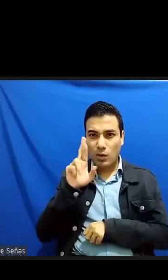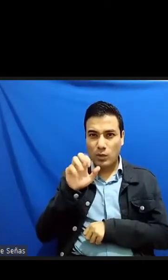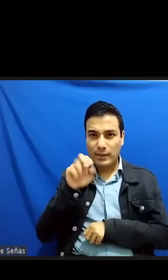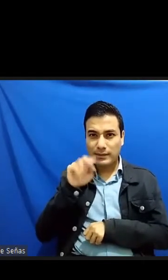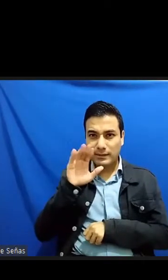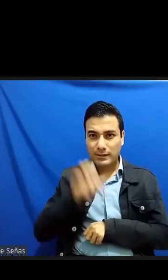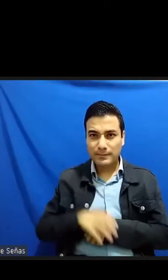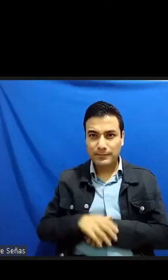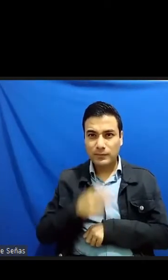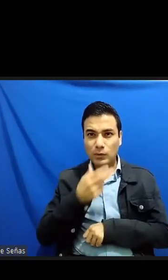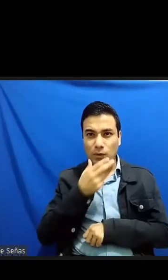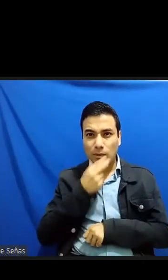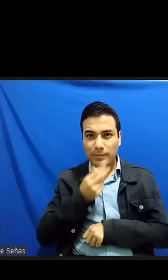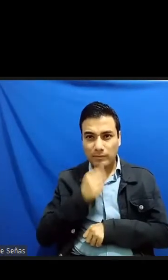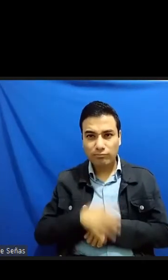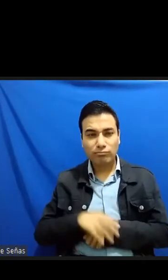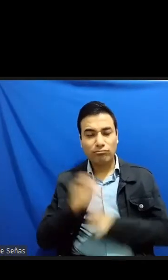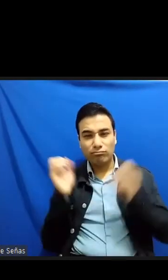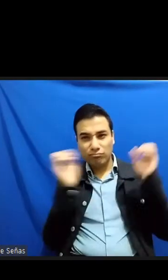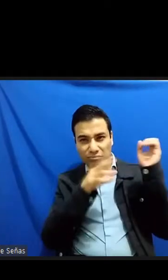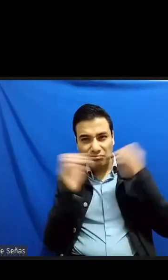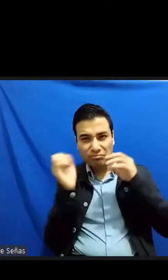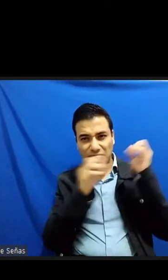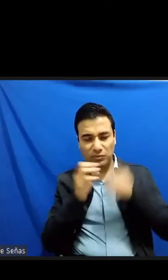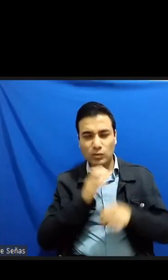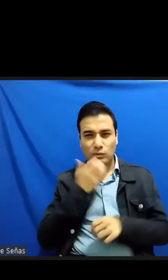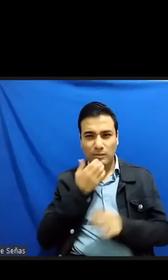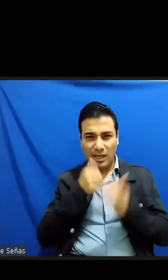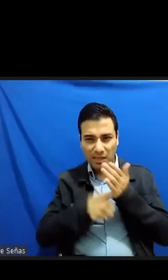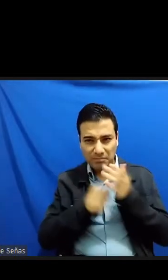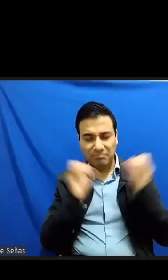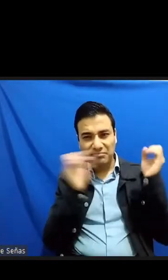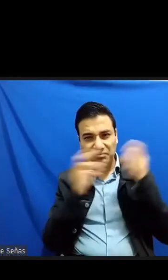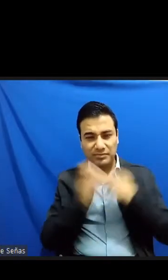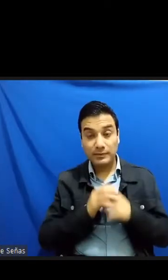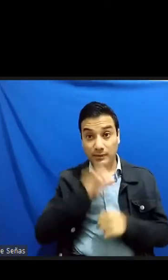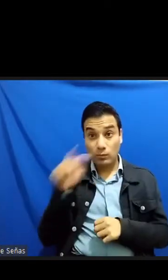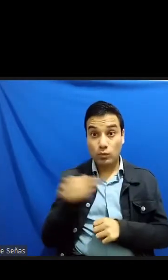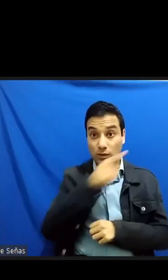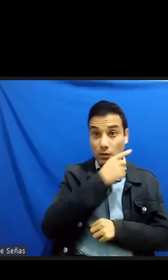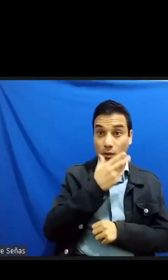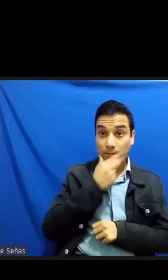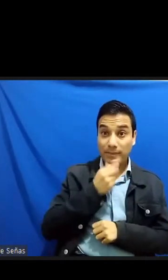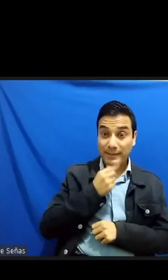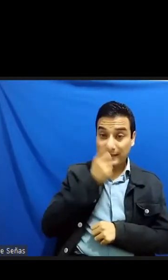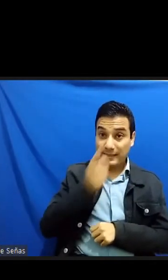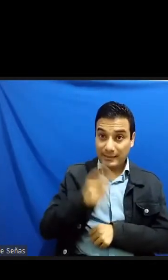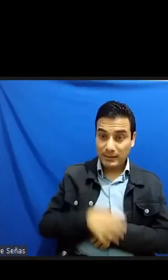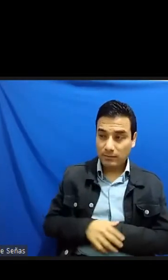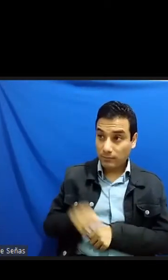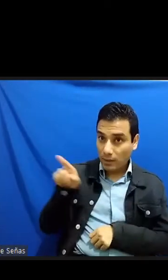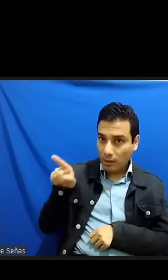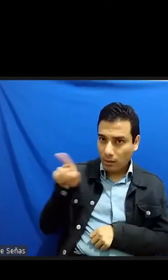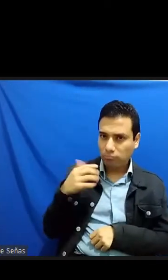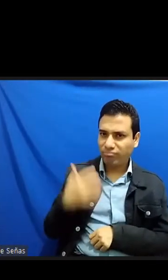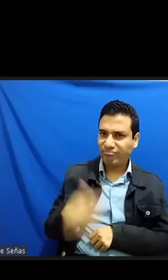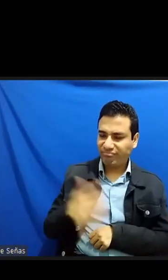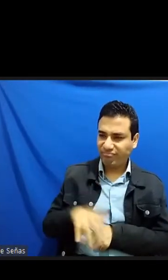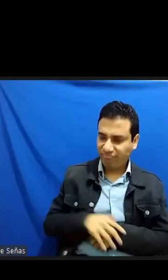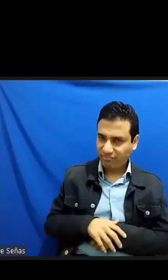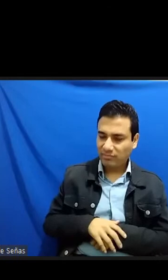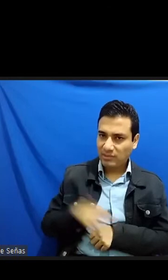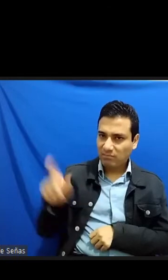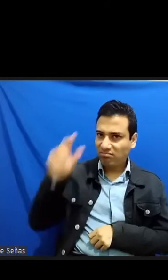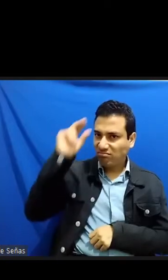escrituras orientales quien empezó a nombrarlo en sus ensayos como uno de los cultores más sofisticados